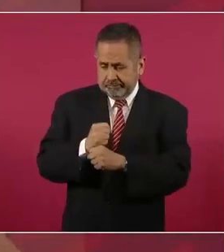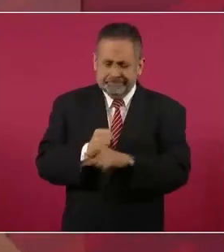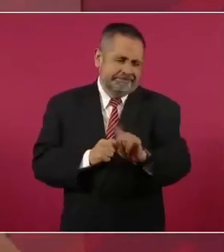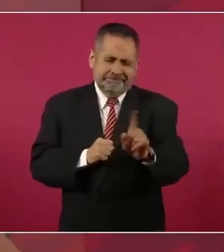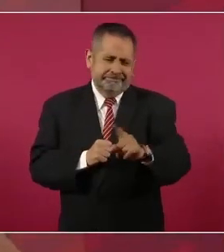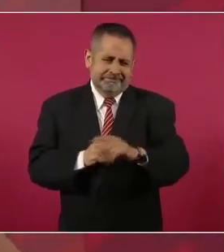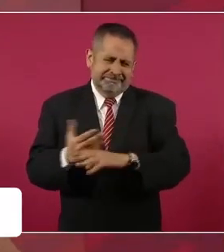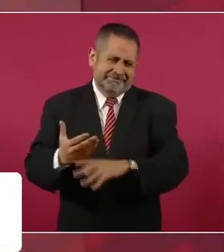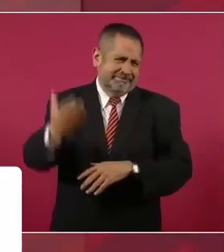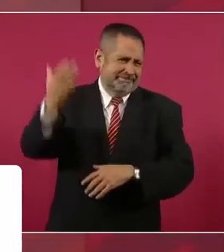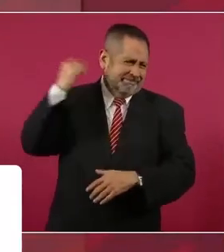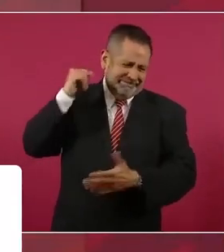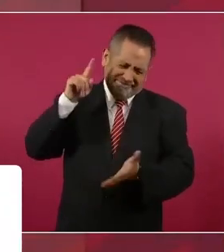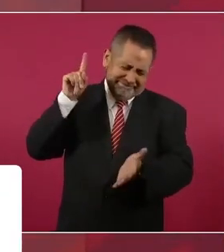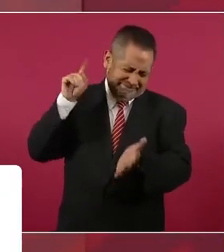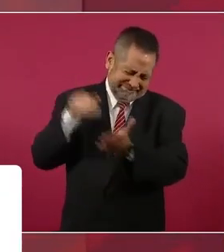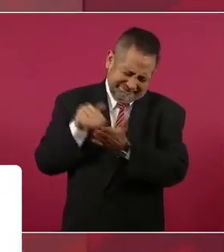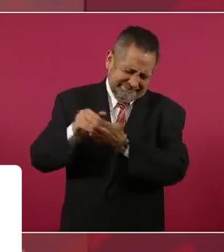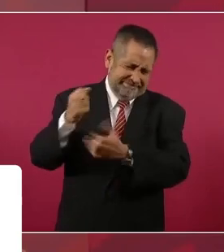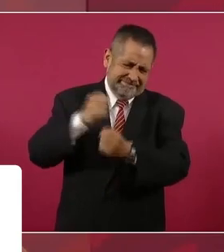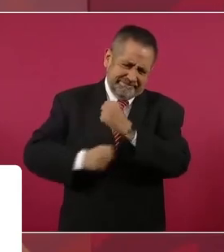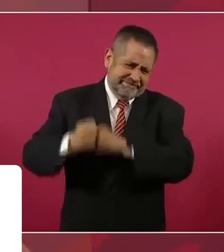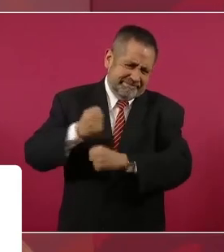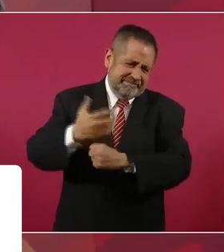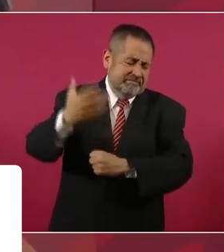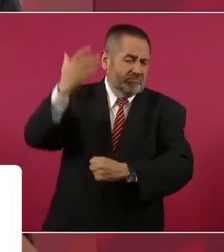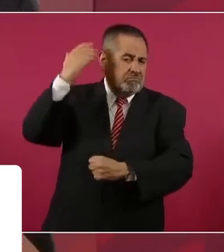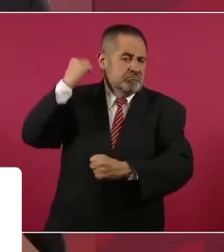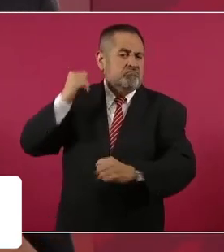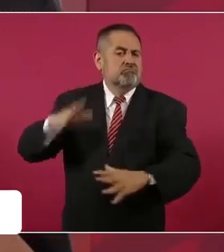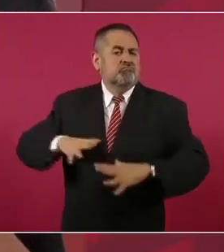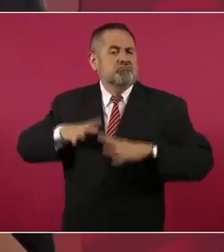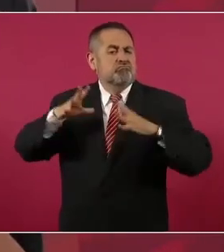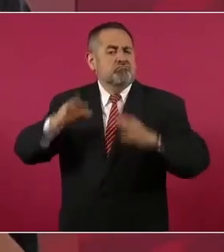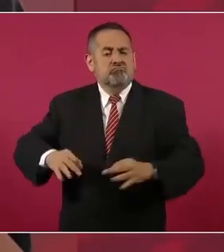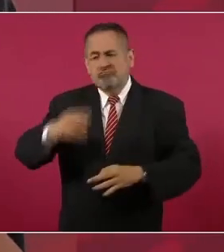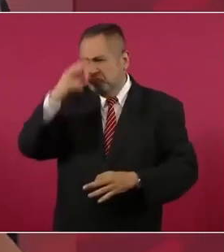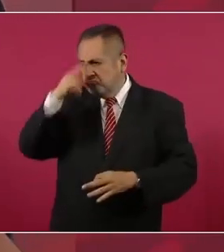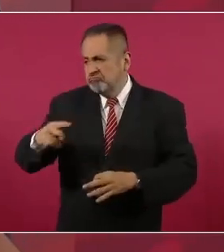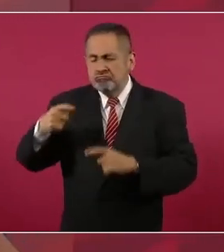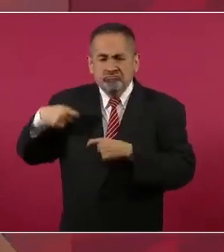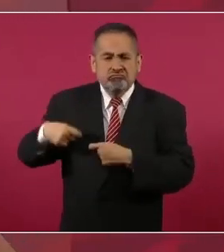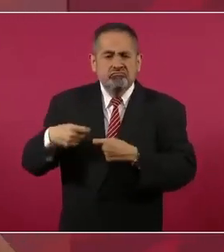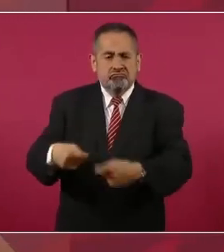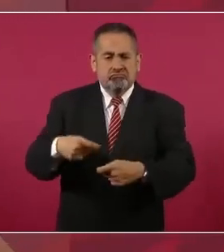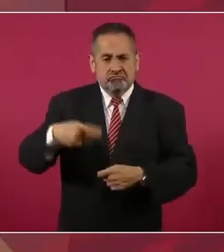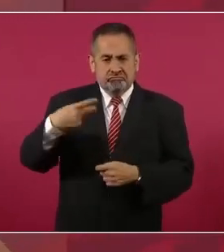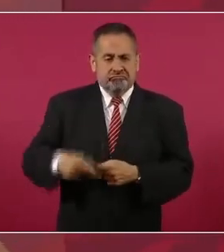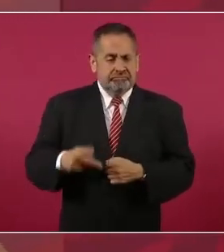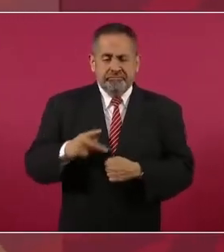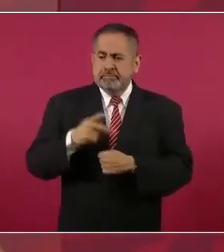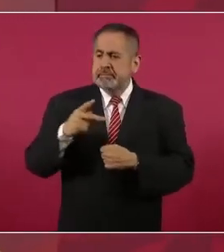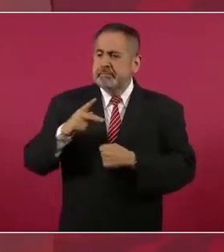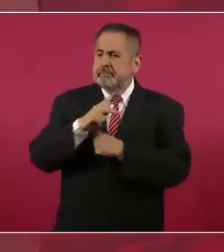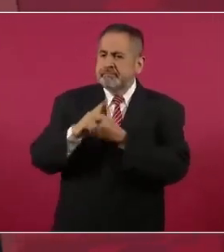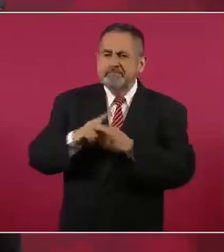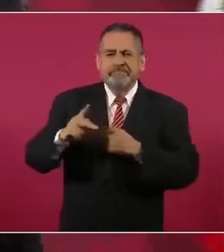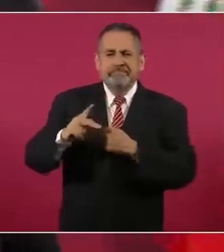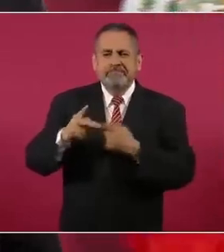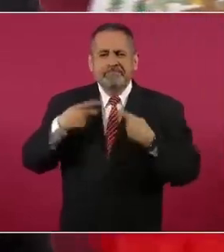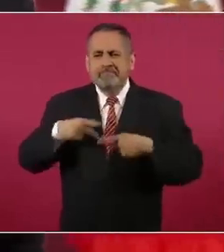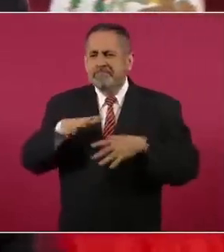tenemos miles de años. Es un gran pueblo con una